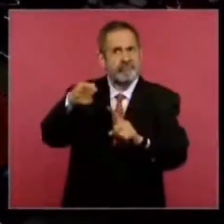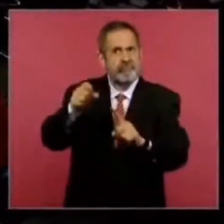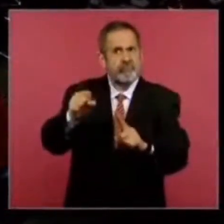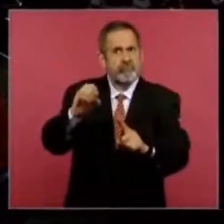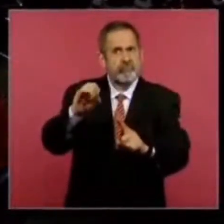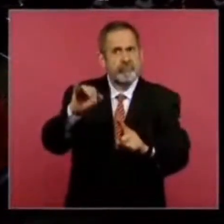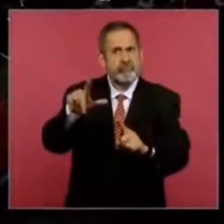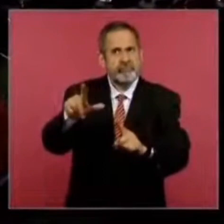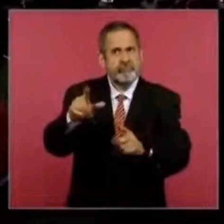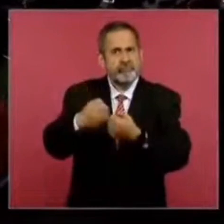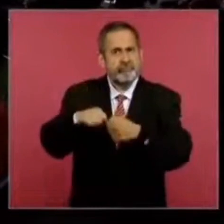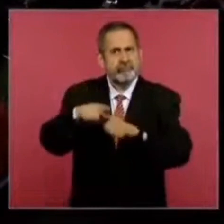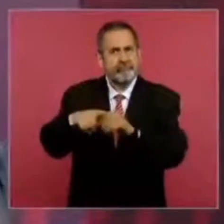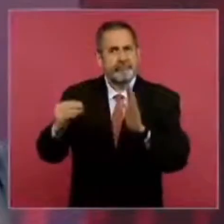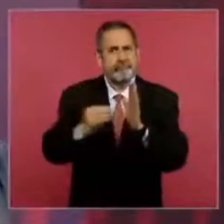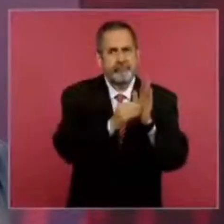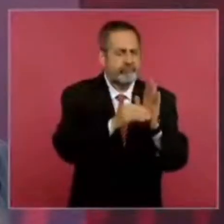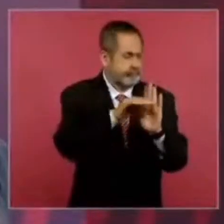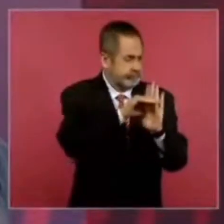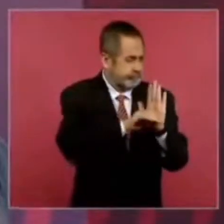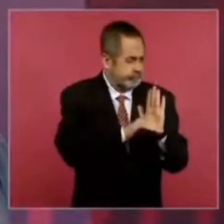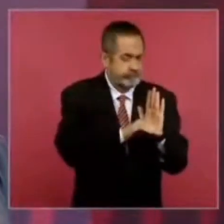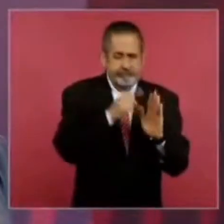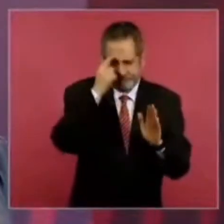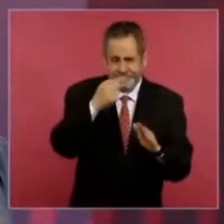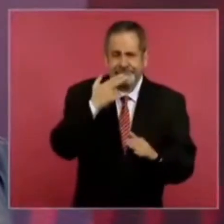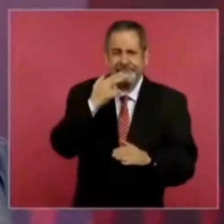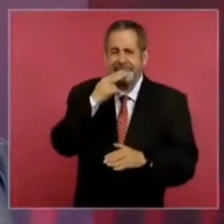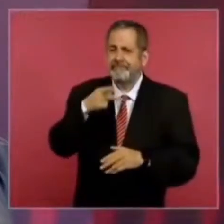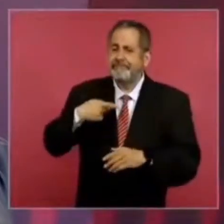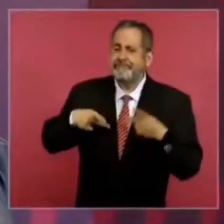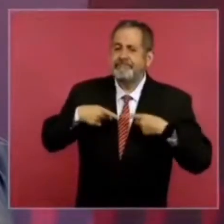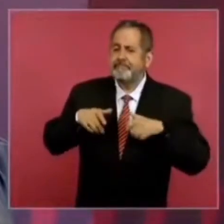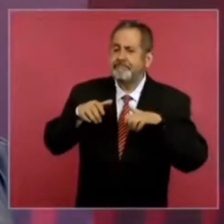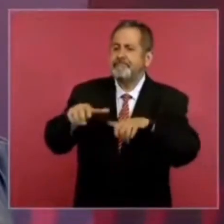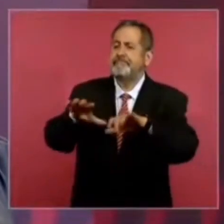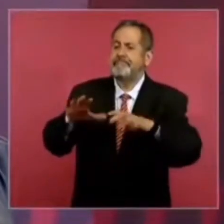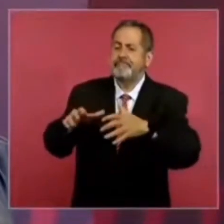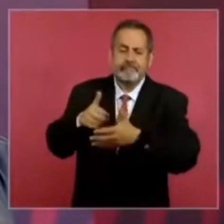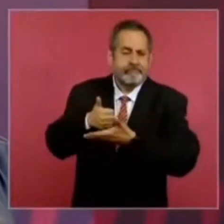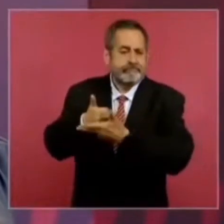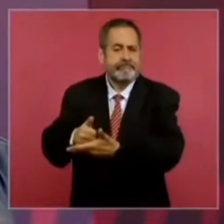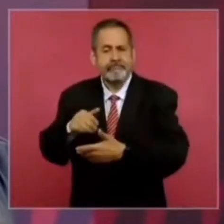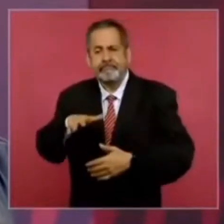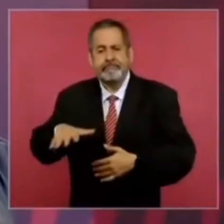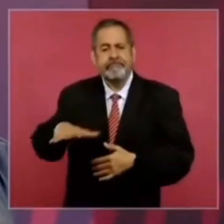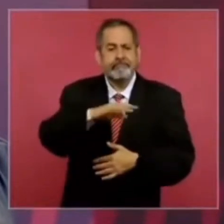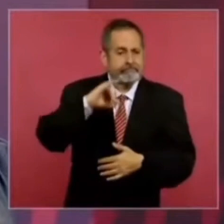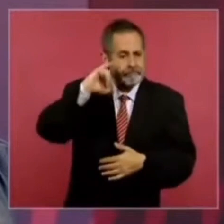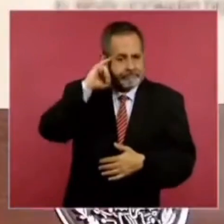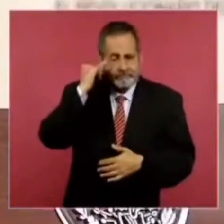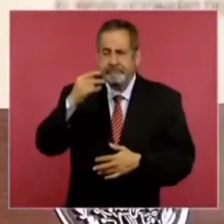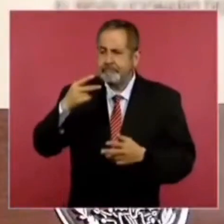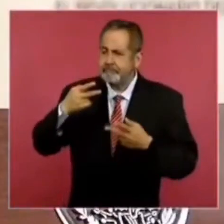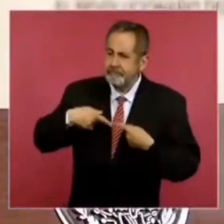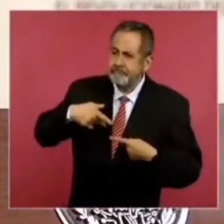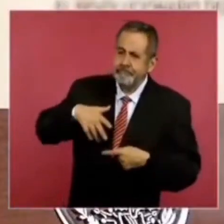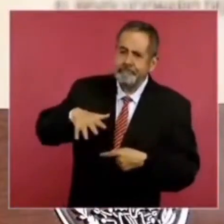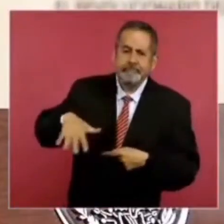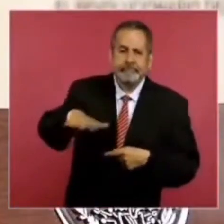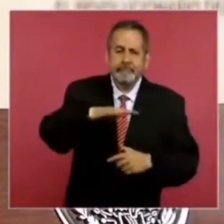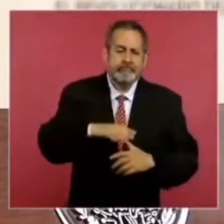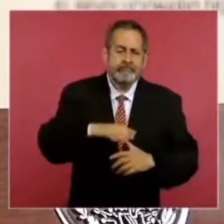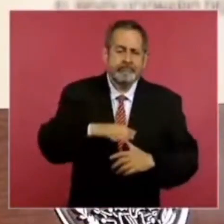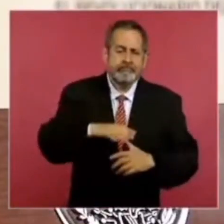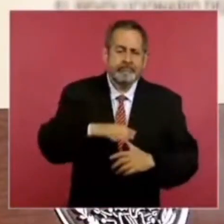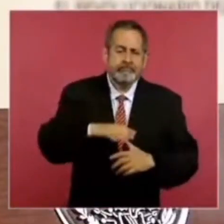a favor del pueblo, de los campesinos, de los obreros, de